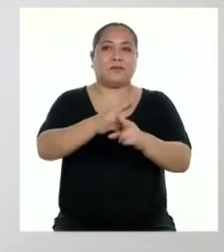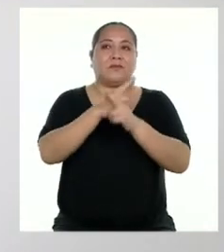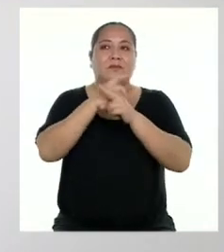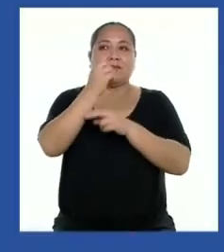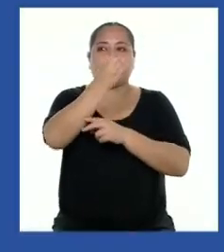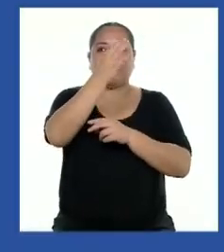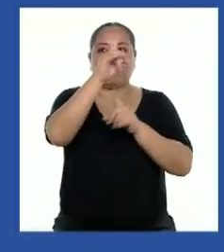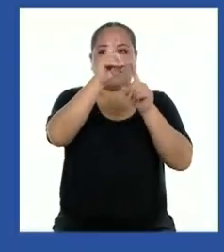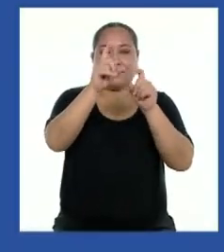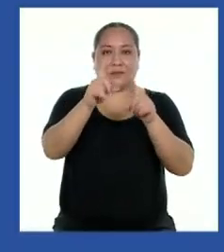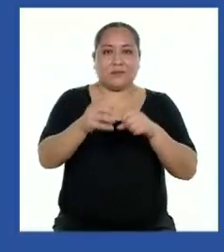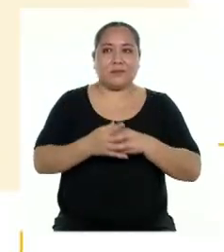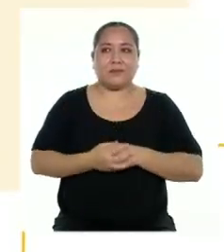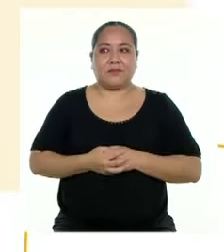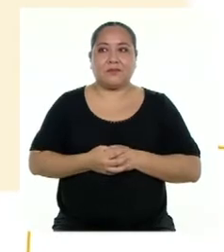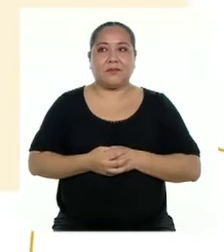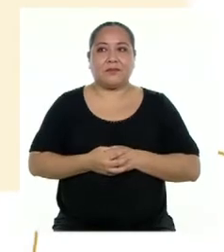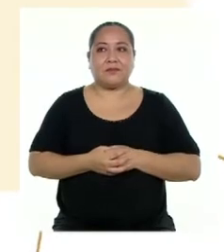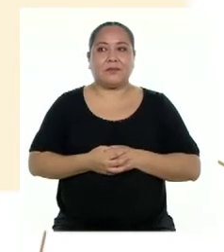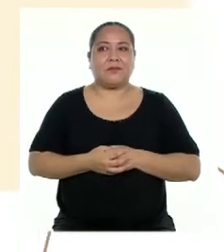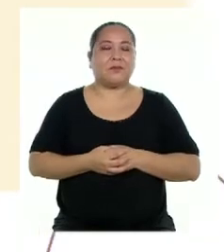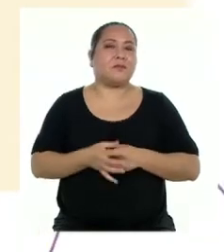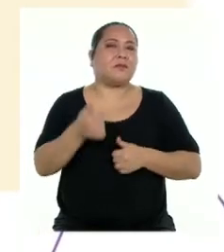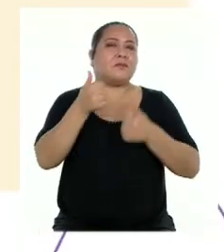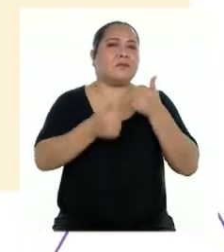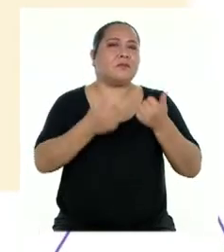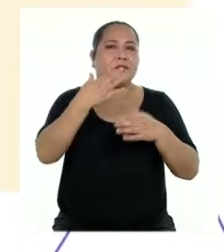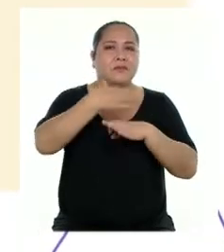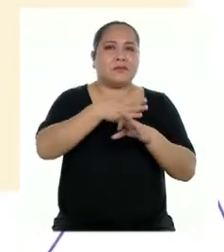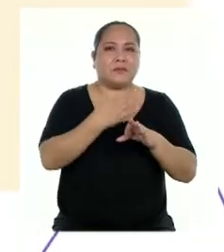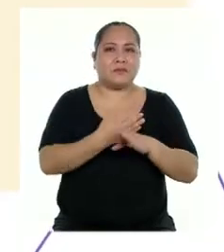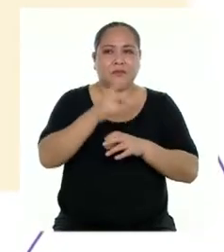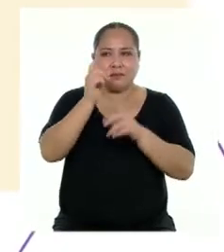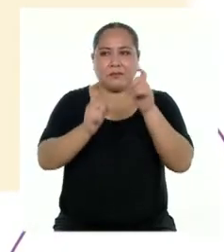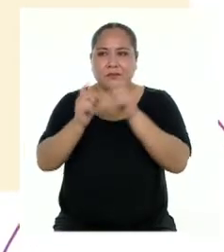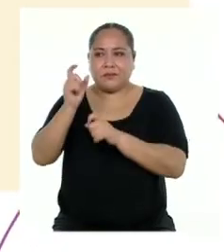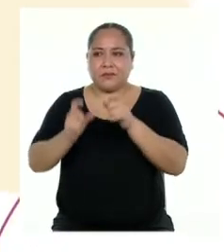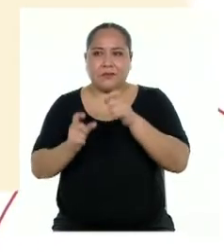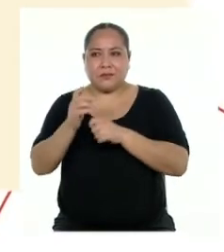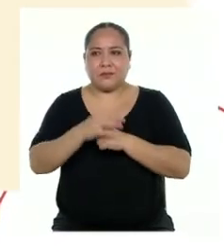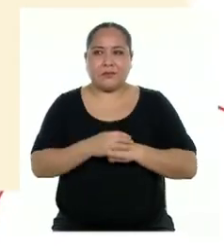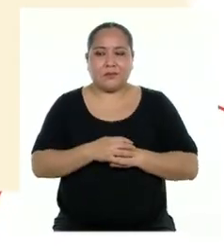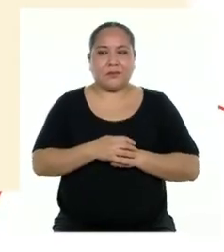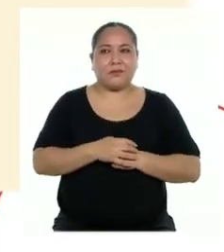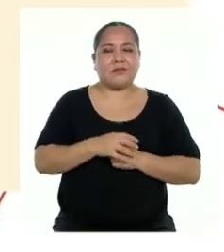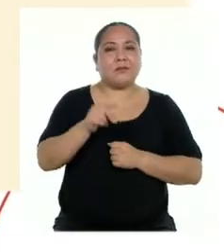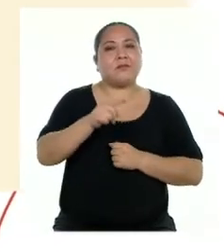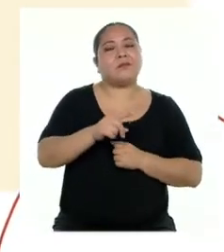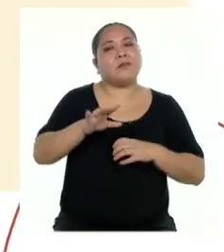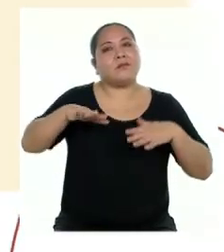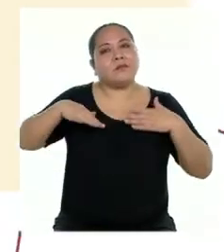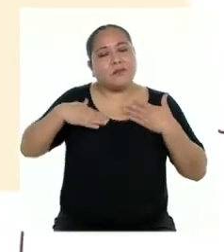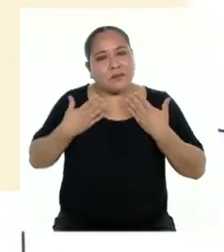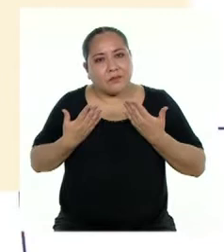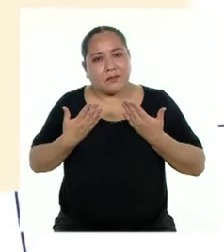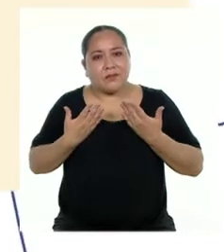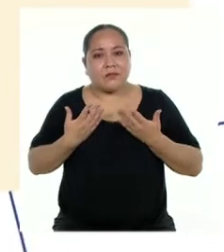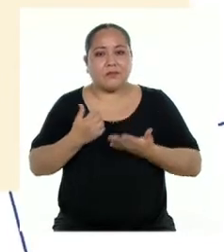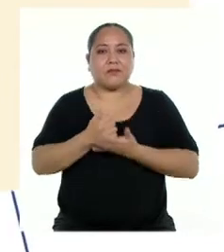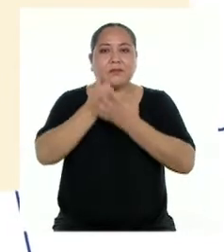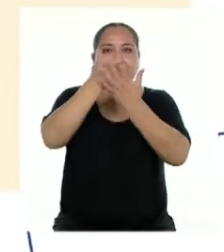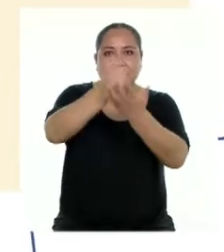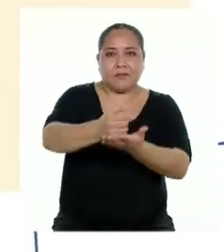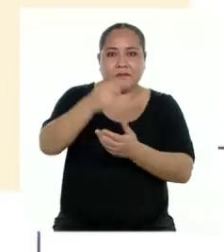preguntas. ¿En qué medida, como ciudadanas y ciudadanos, hemos contribuido a